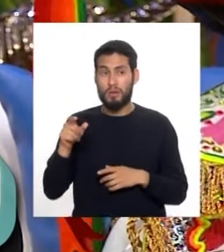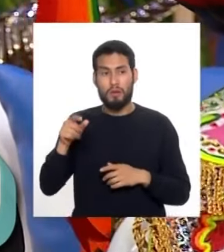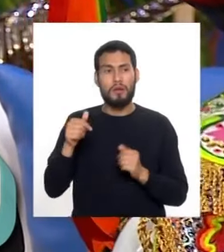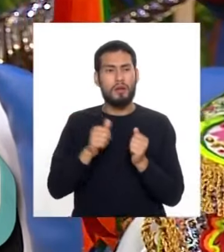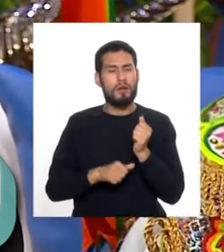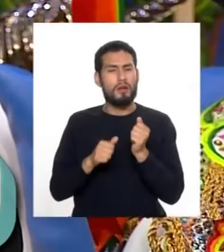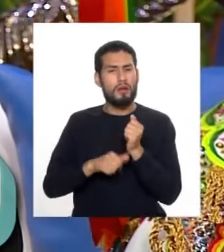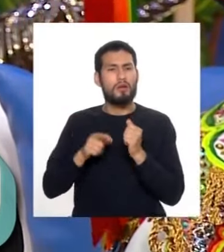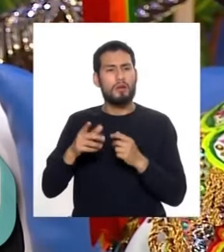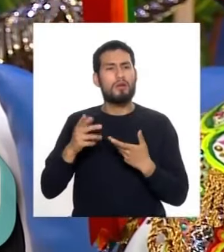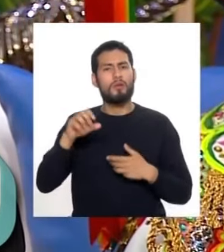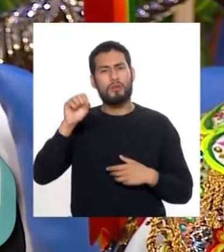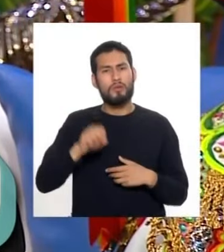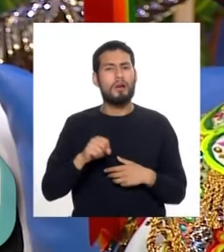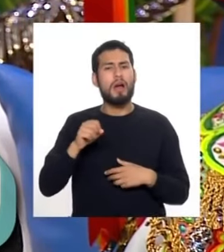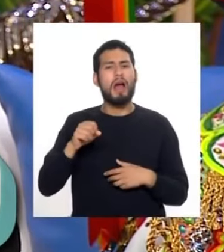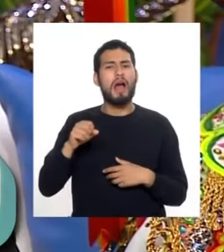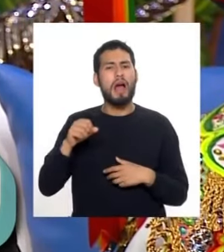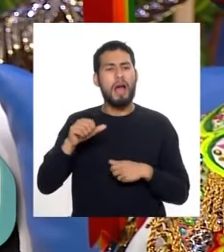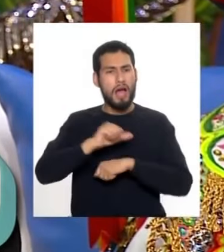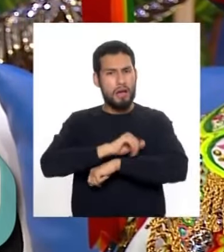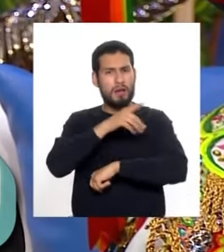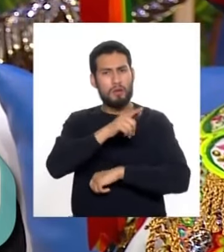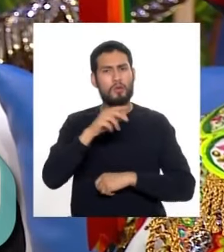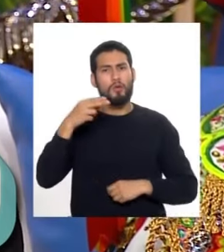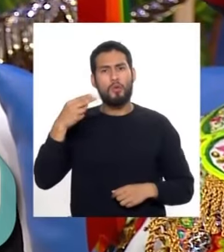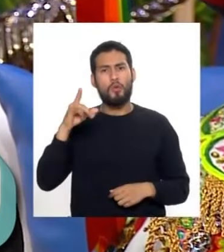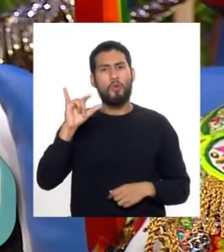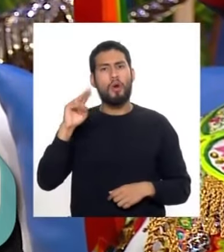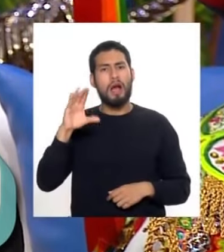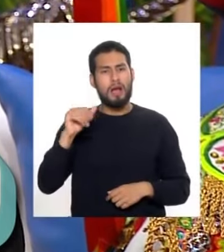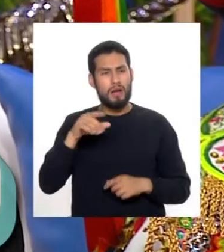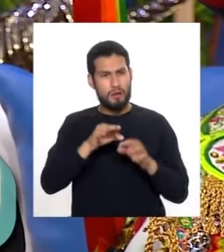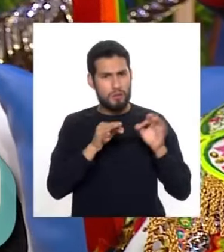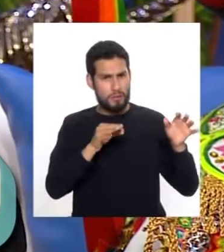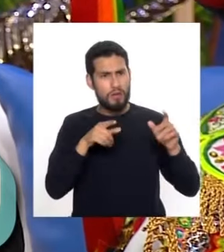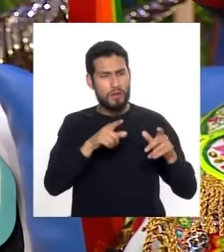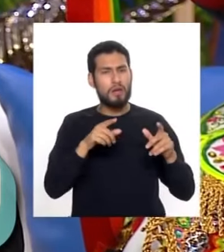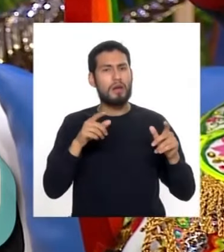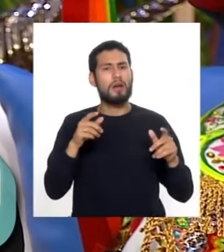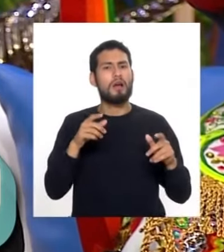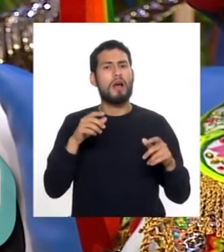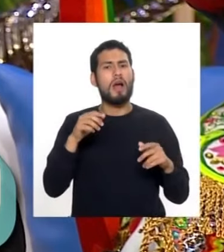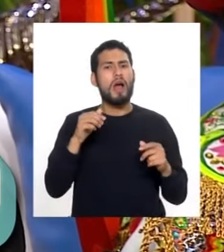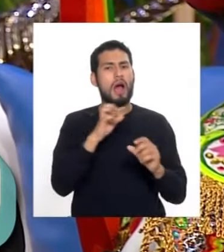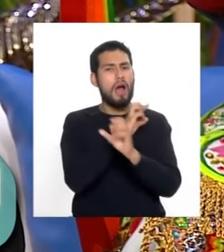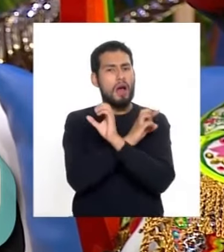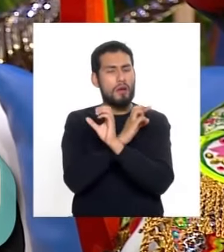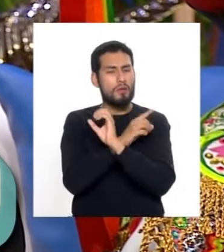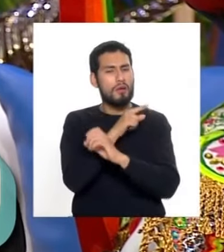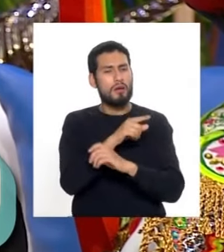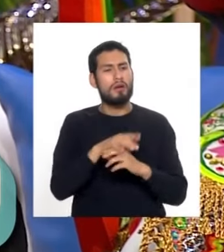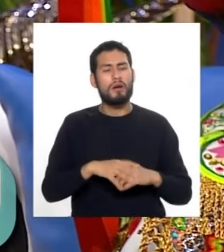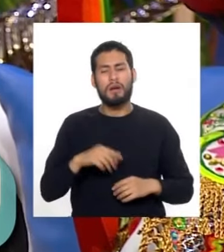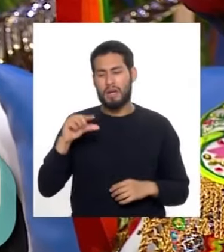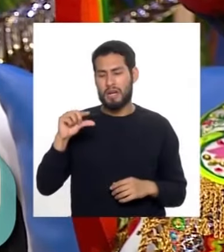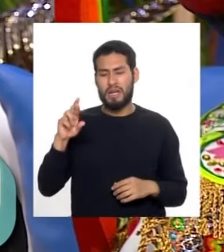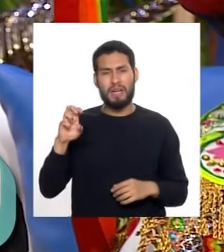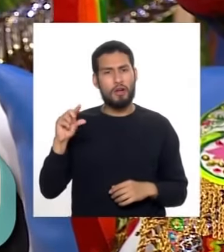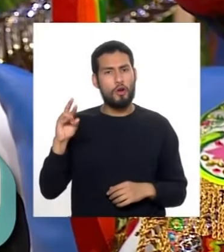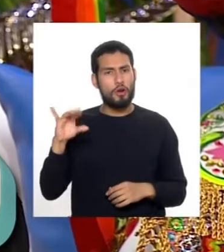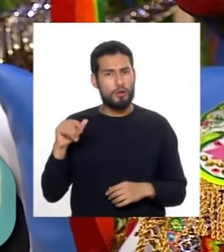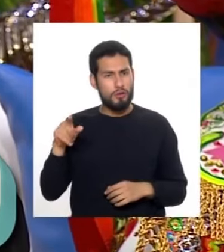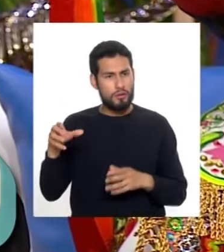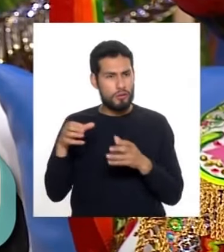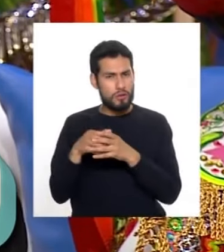hermanos de Sur Andino, de la región Huanca, y de la parte de Apurima viene el maestro Gregorio Maldonado, juntamente